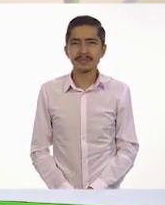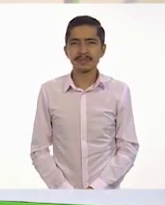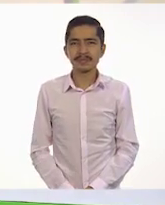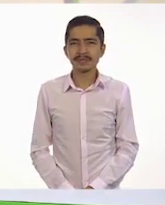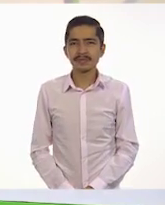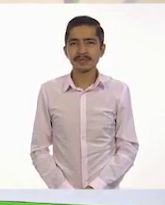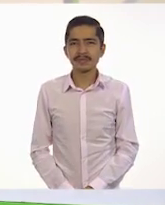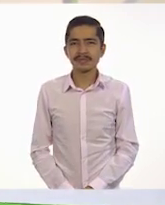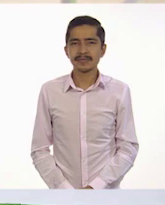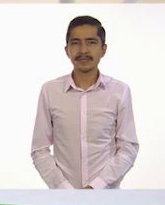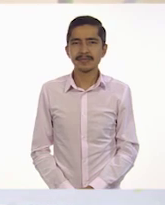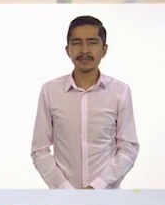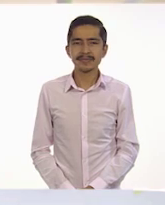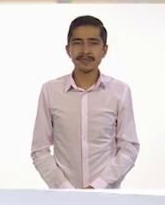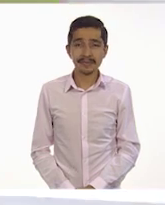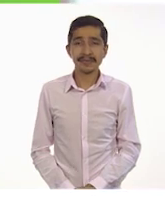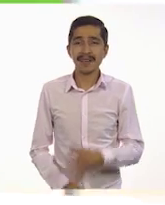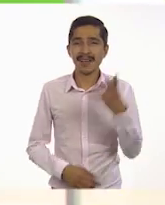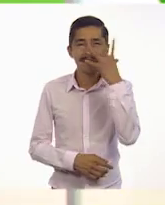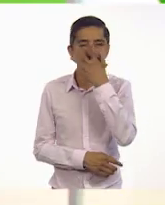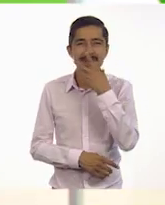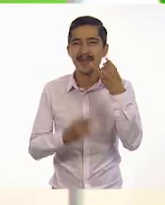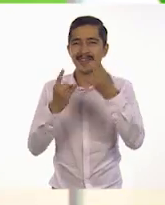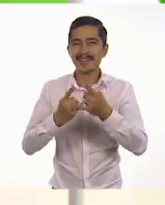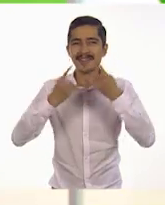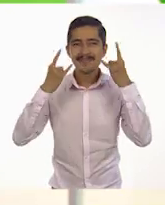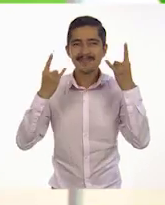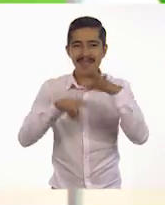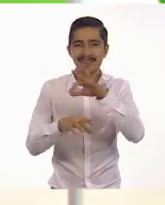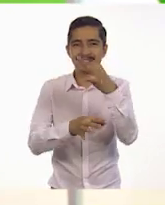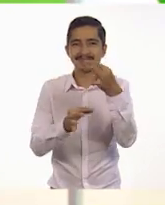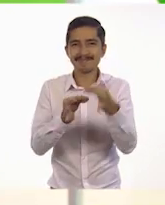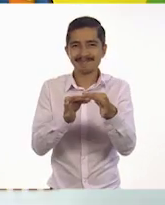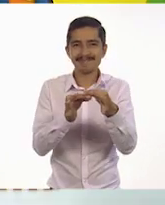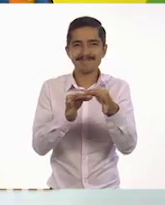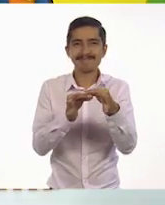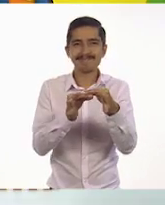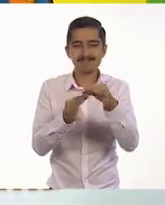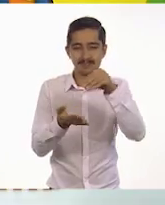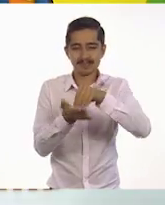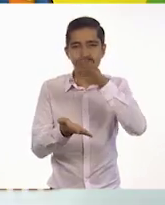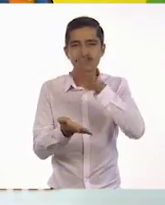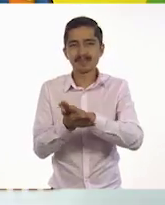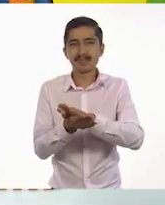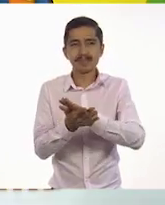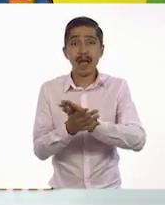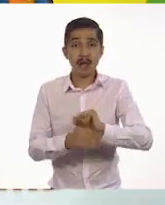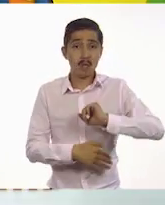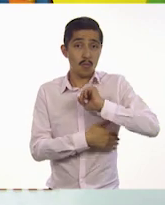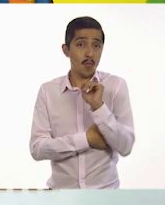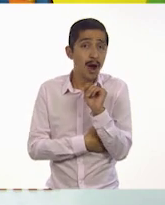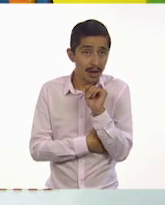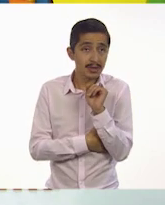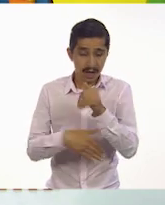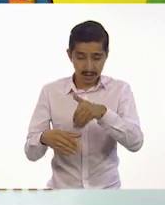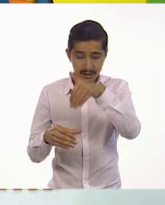Escribir. Ay, qué bonito cuento. Ya quedó registrado, verdad? Muy bien, sí.